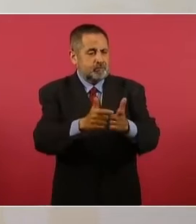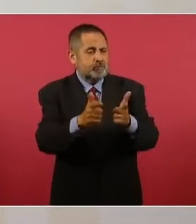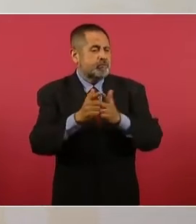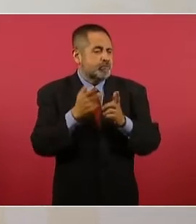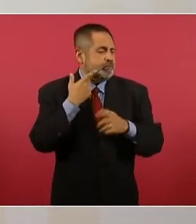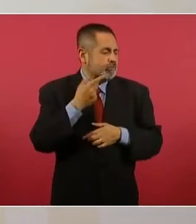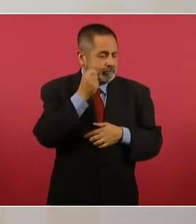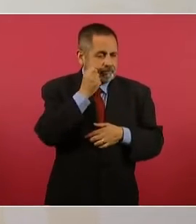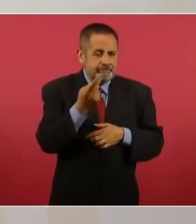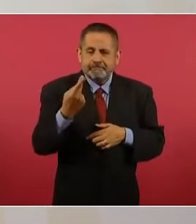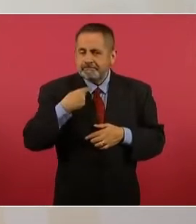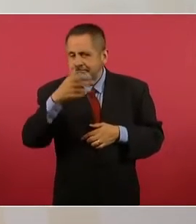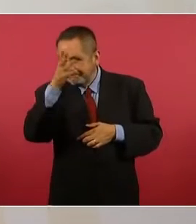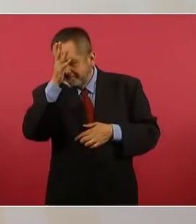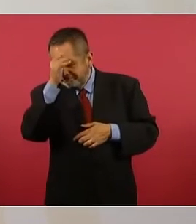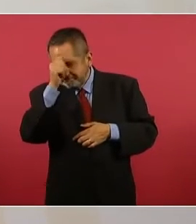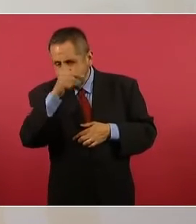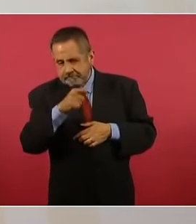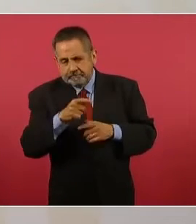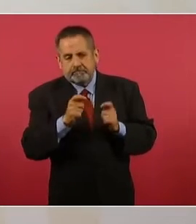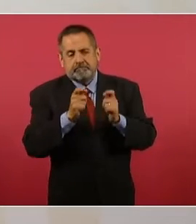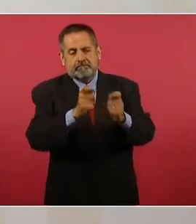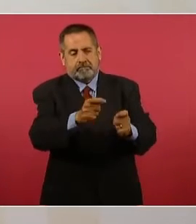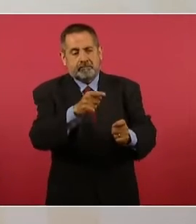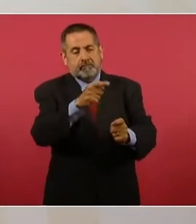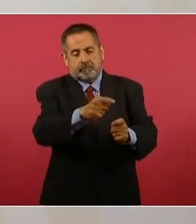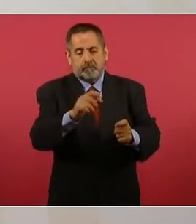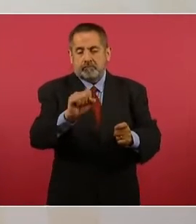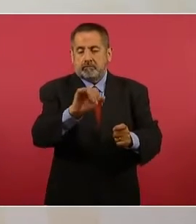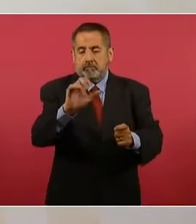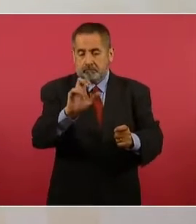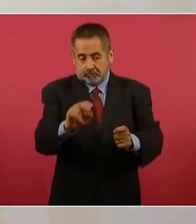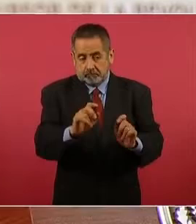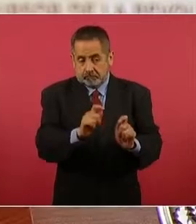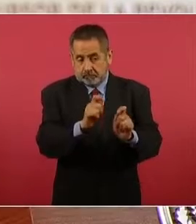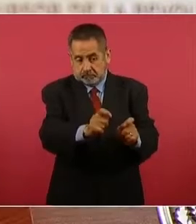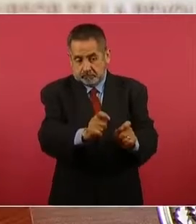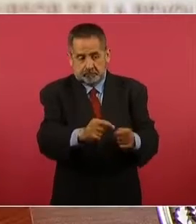del partido opositor,